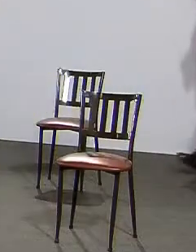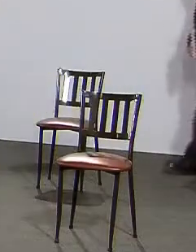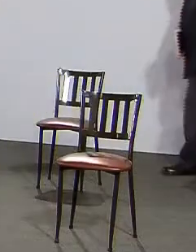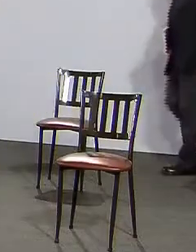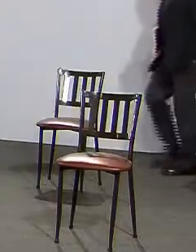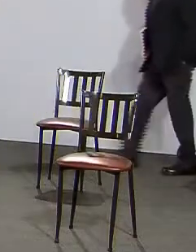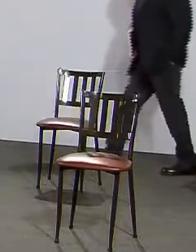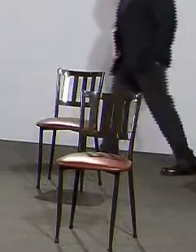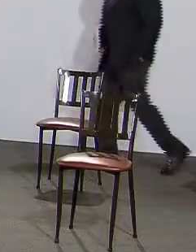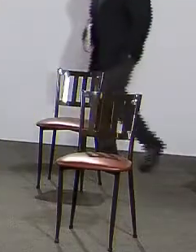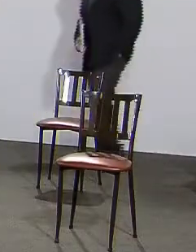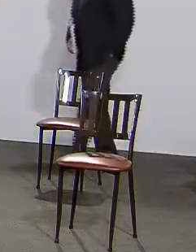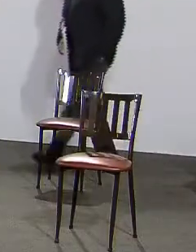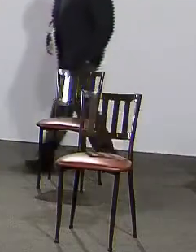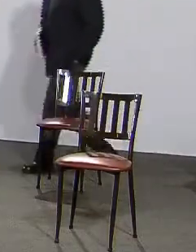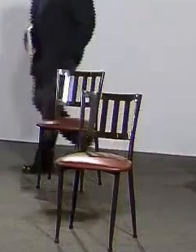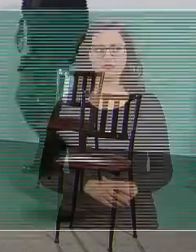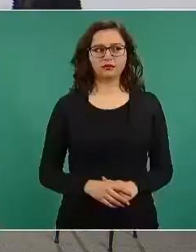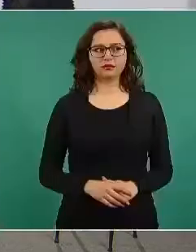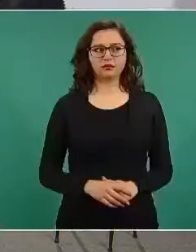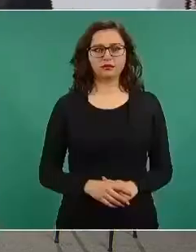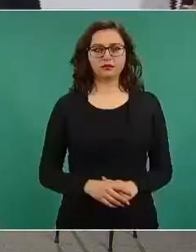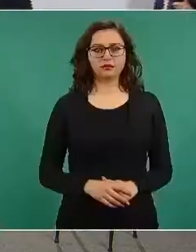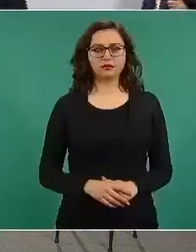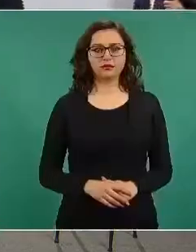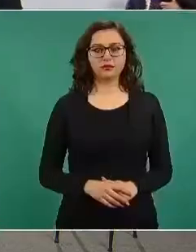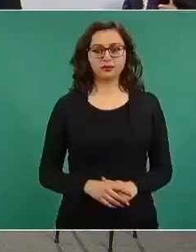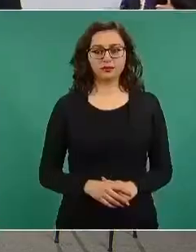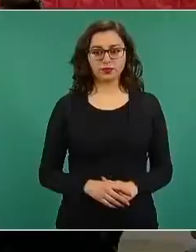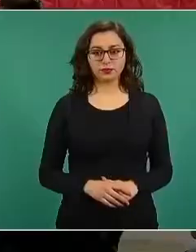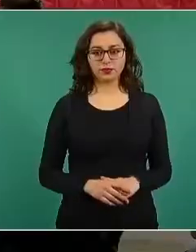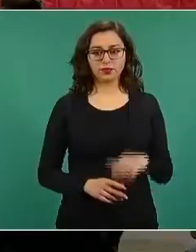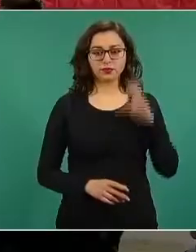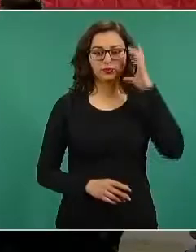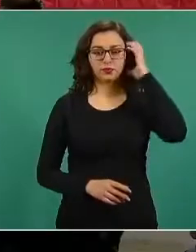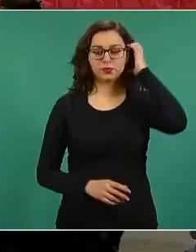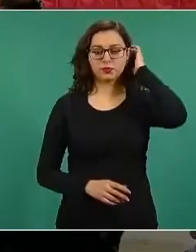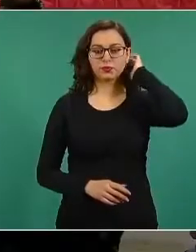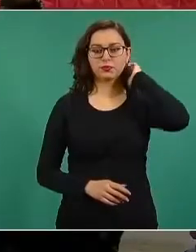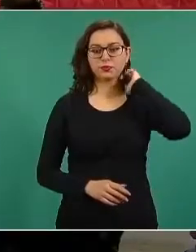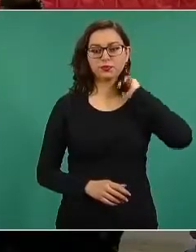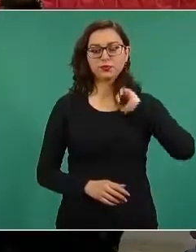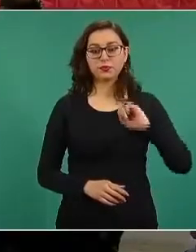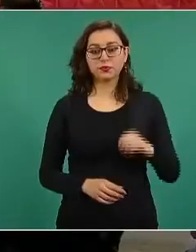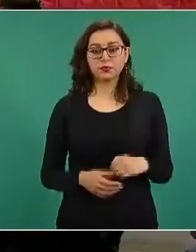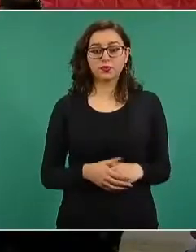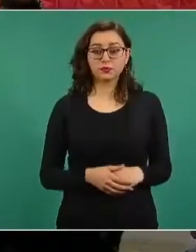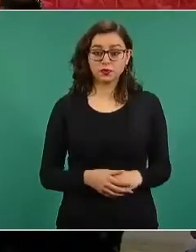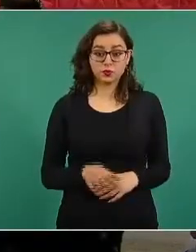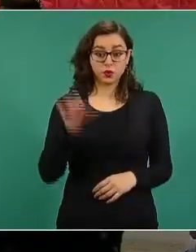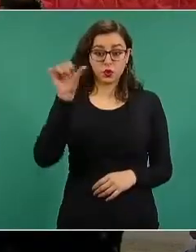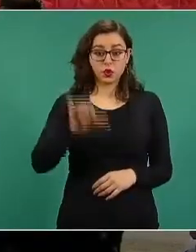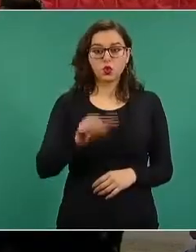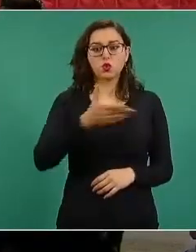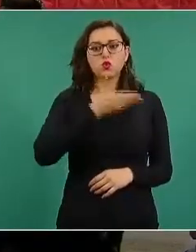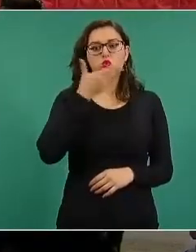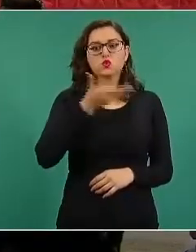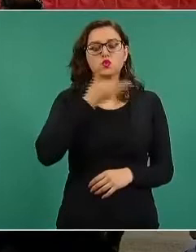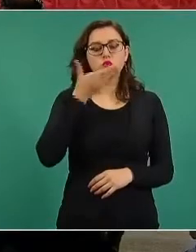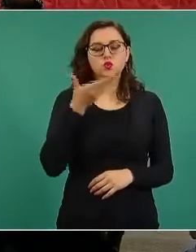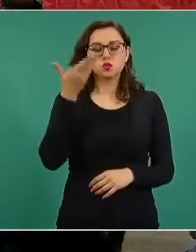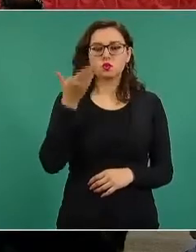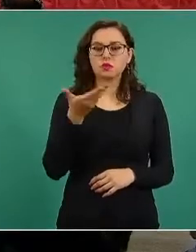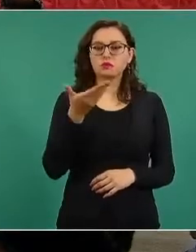Bueno, hoy, como lo hacemos cada mes, el día